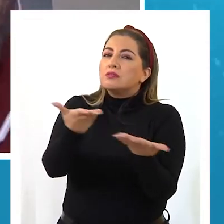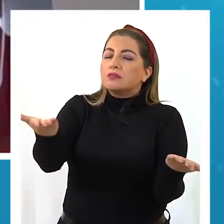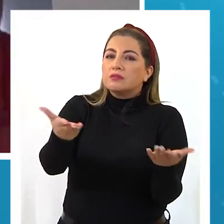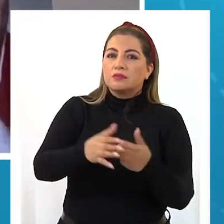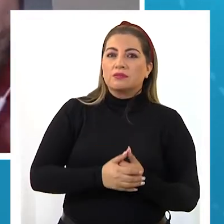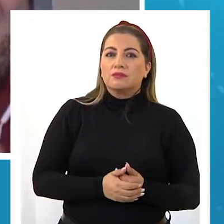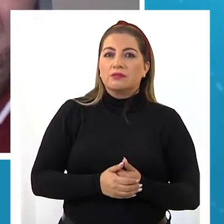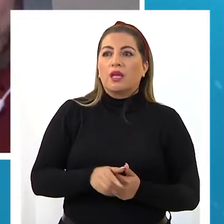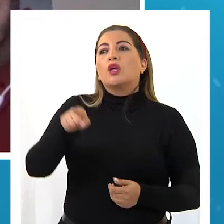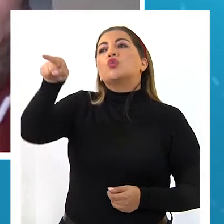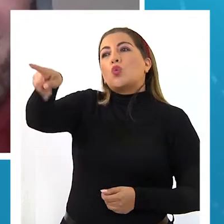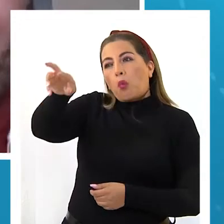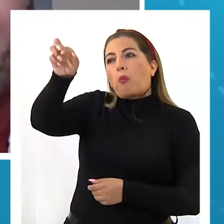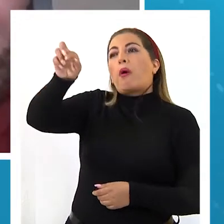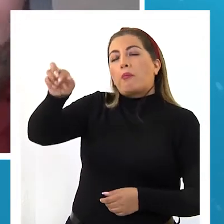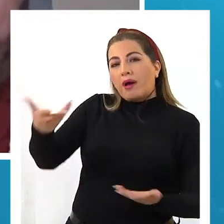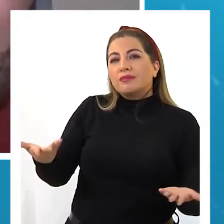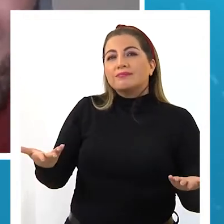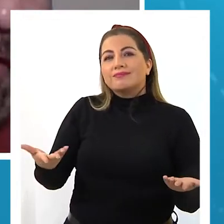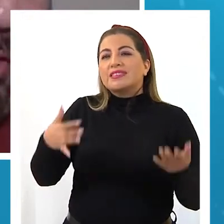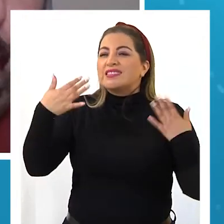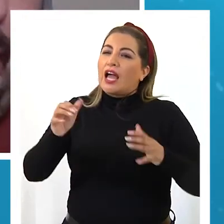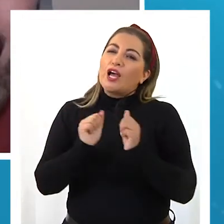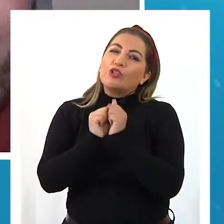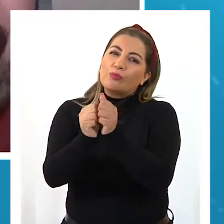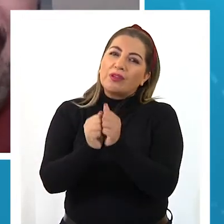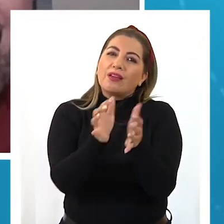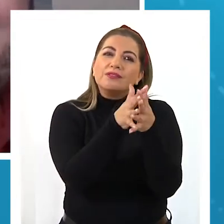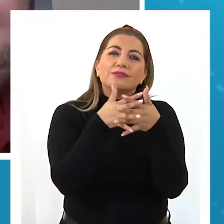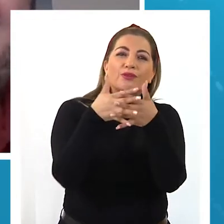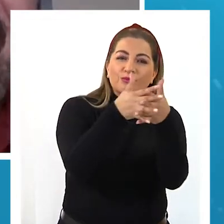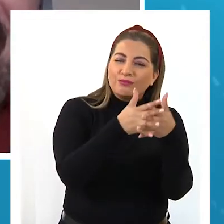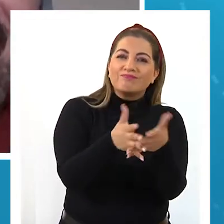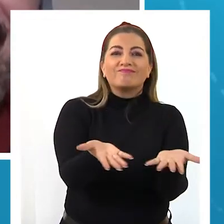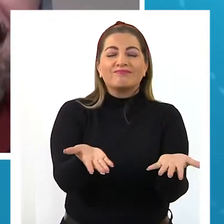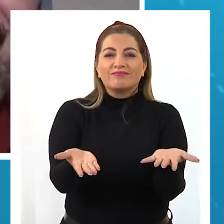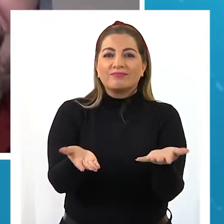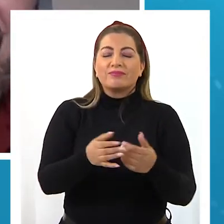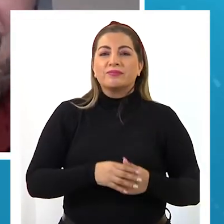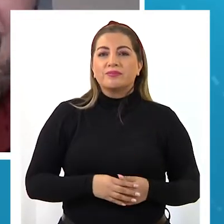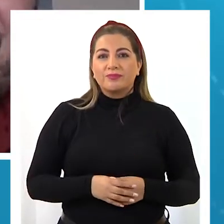O tú, Luis, que ya lo has acompañado a Estados Unidos a jugar y eso.